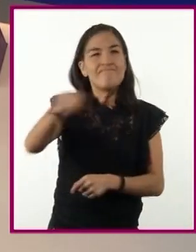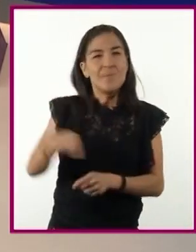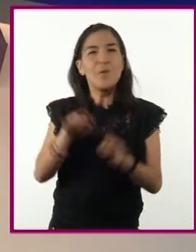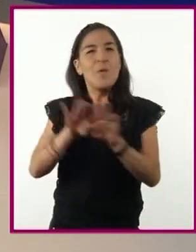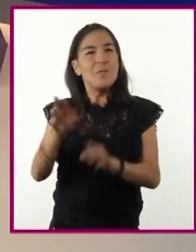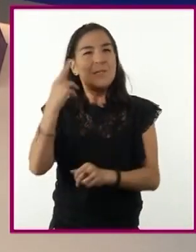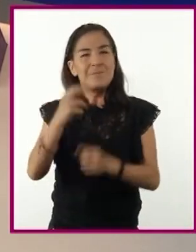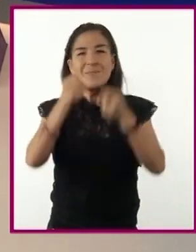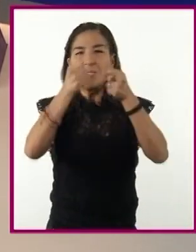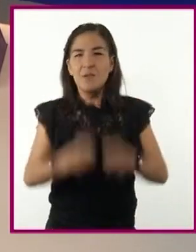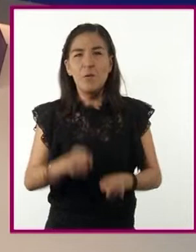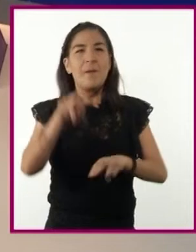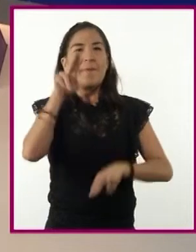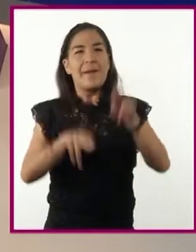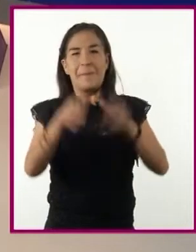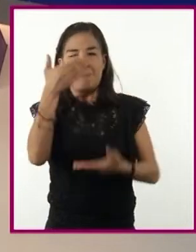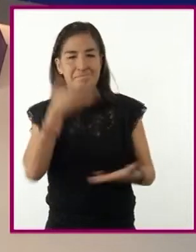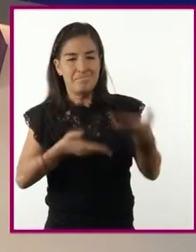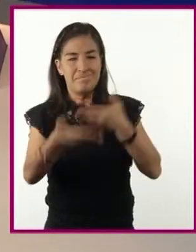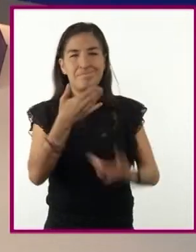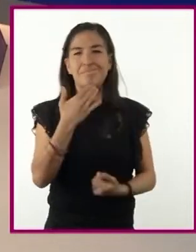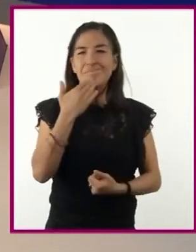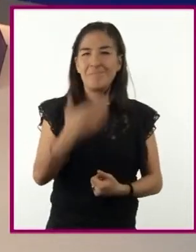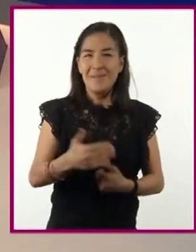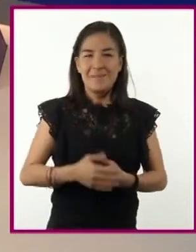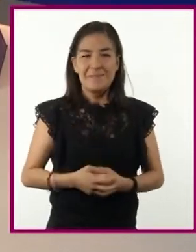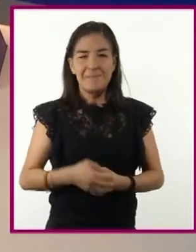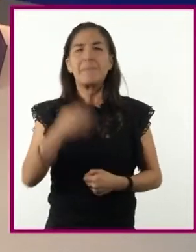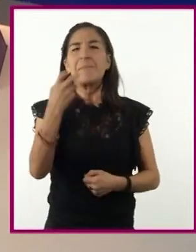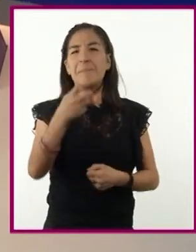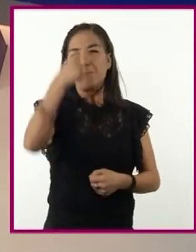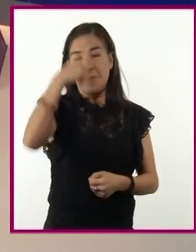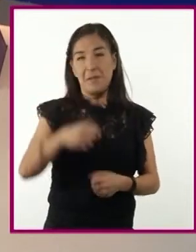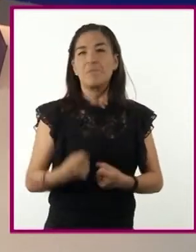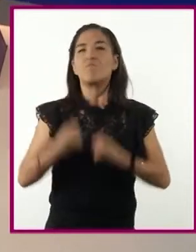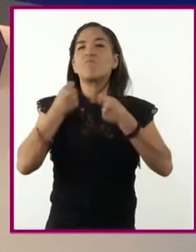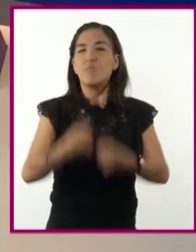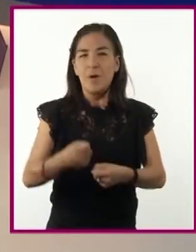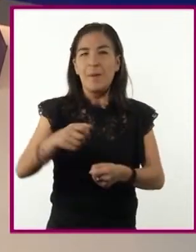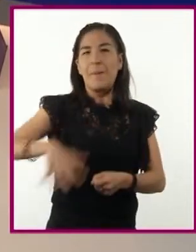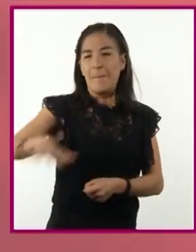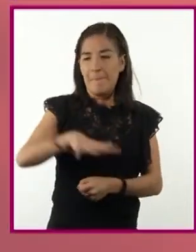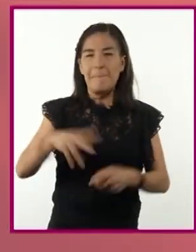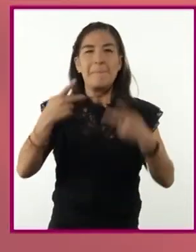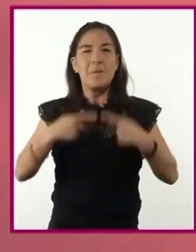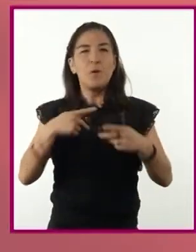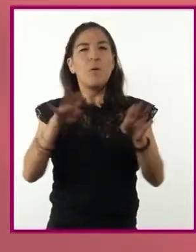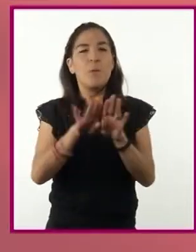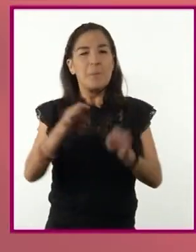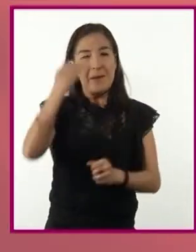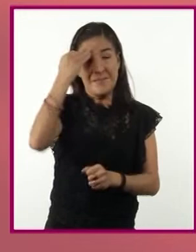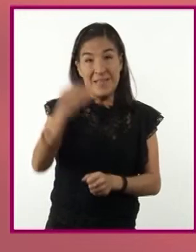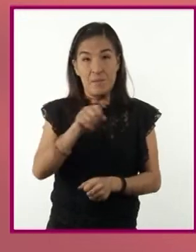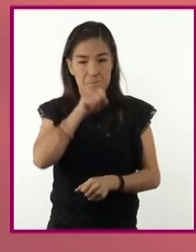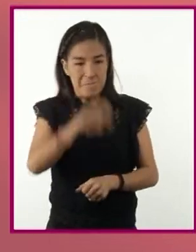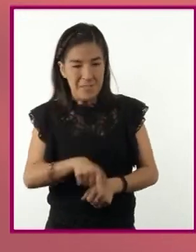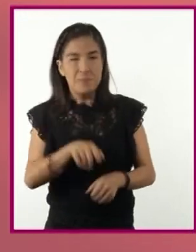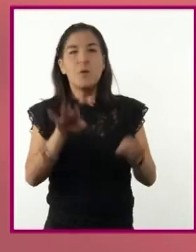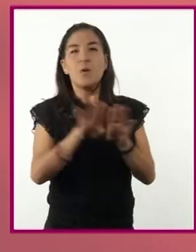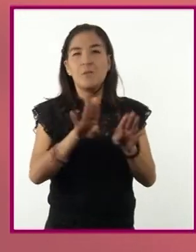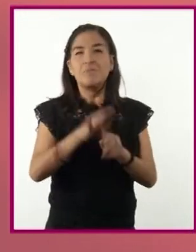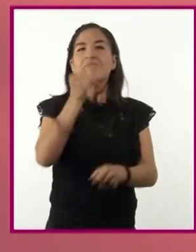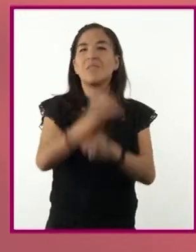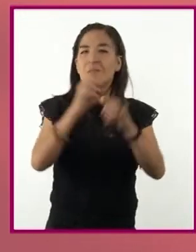ellos y un nivel de interactividad que potenciará el consumo a tiempo real con una mezcla de contenidos